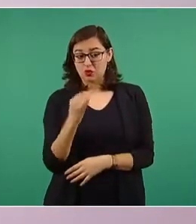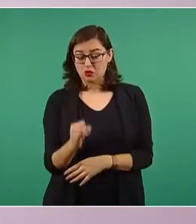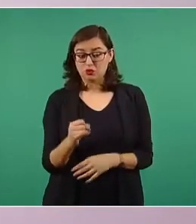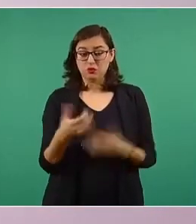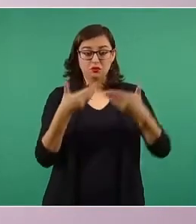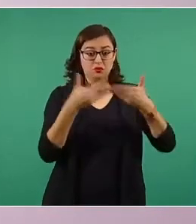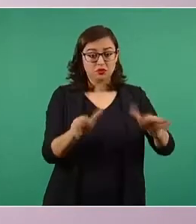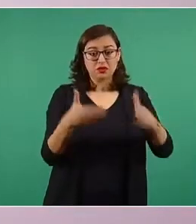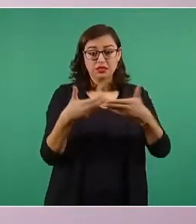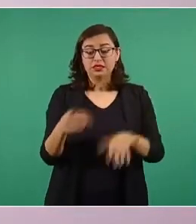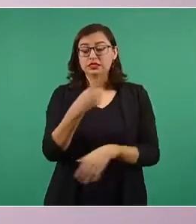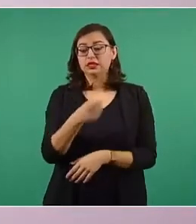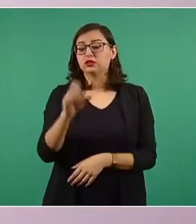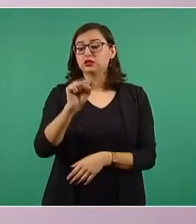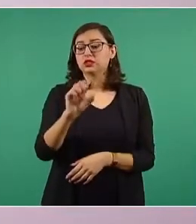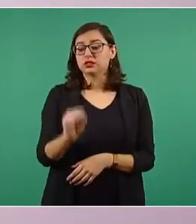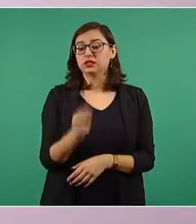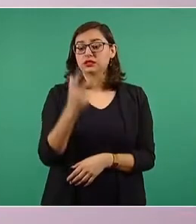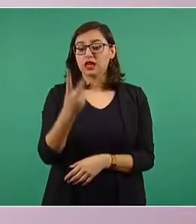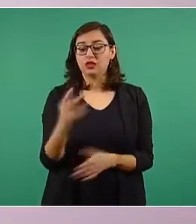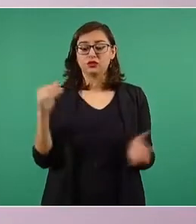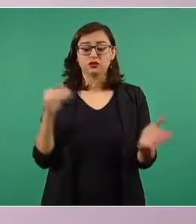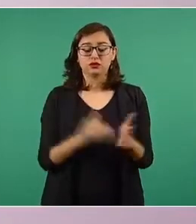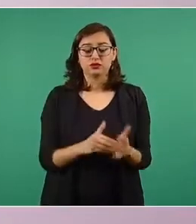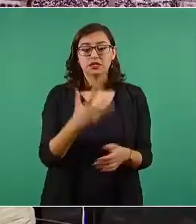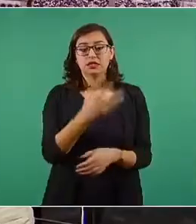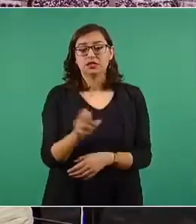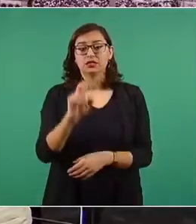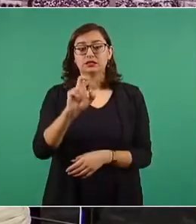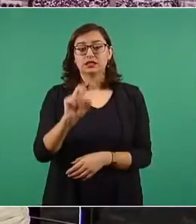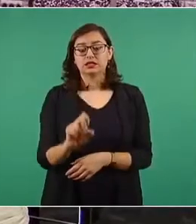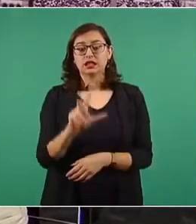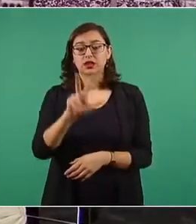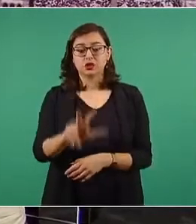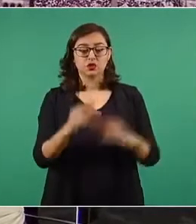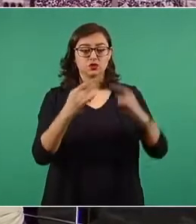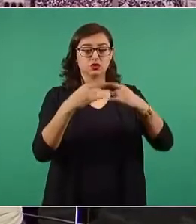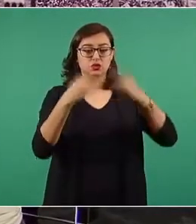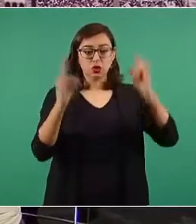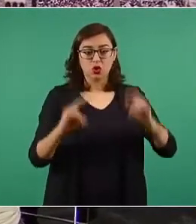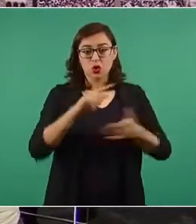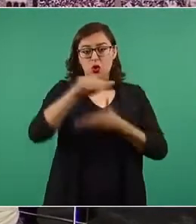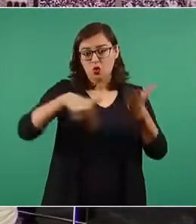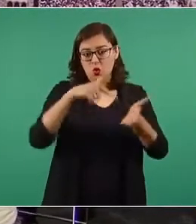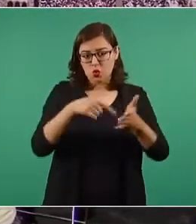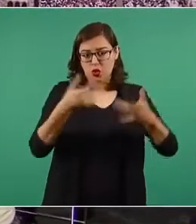538 casillas, el 99